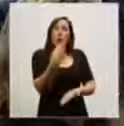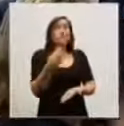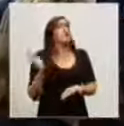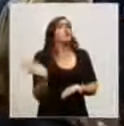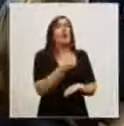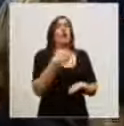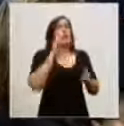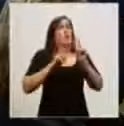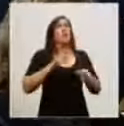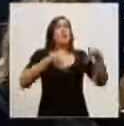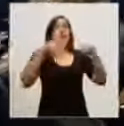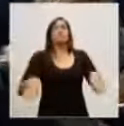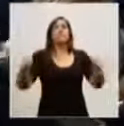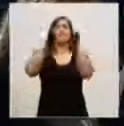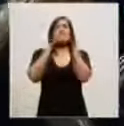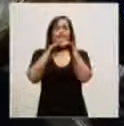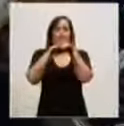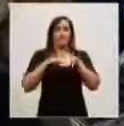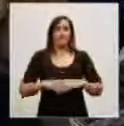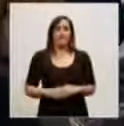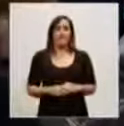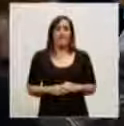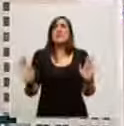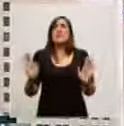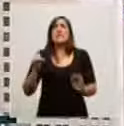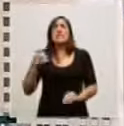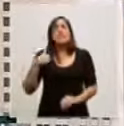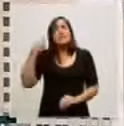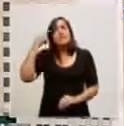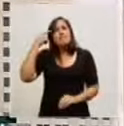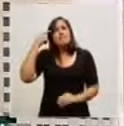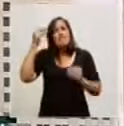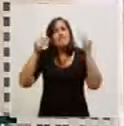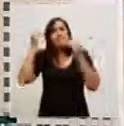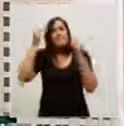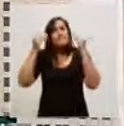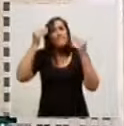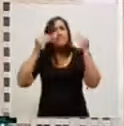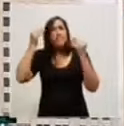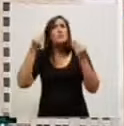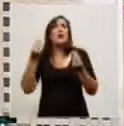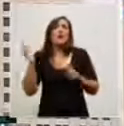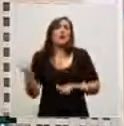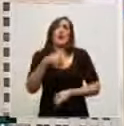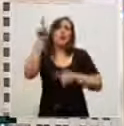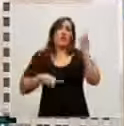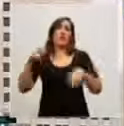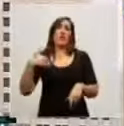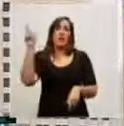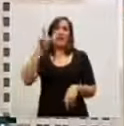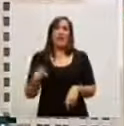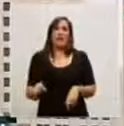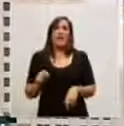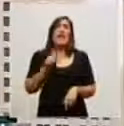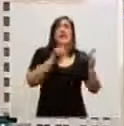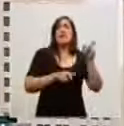justo y equitativo. Me preocupa sí la situación de todos los argentinos, de